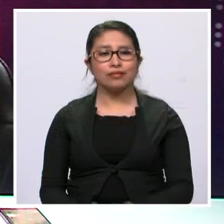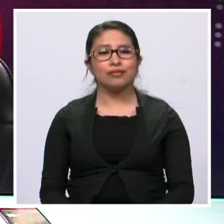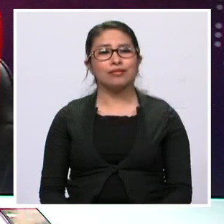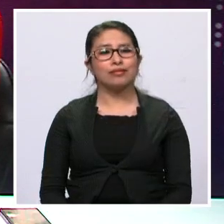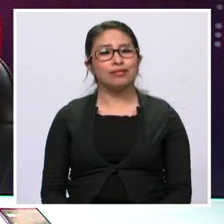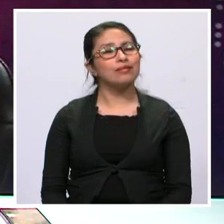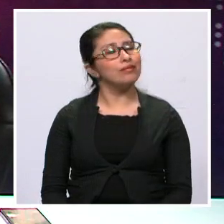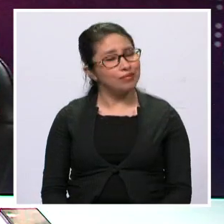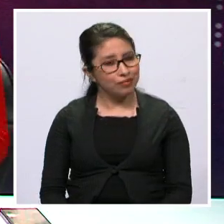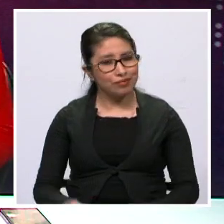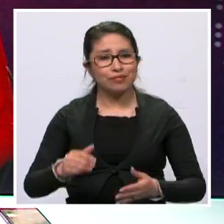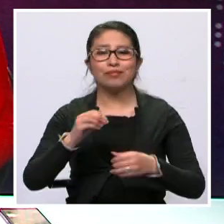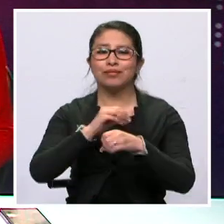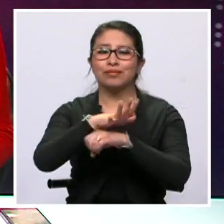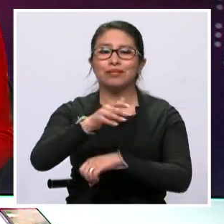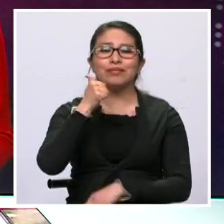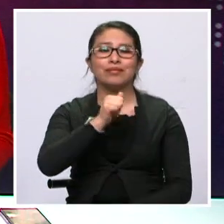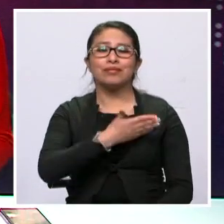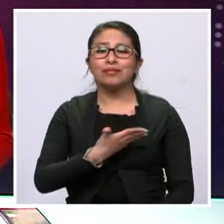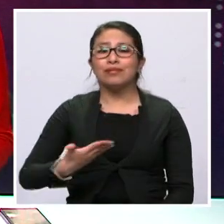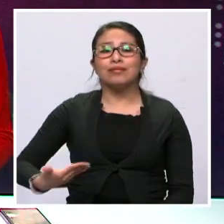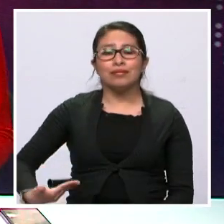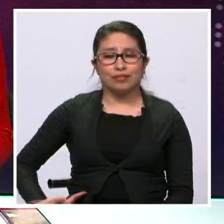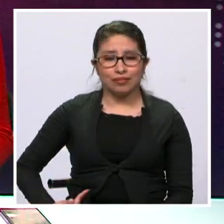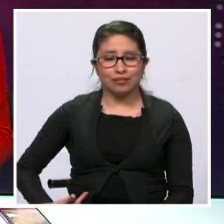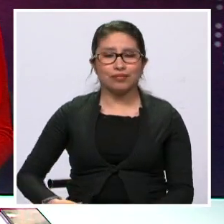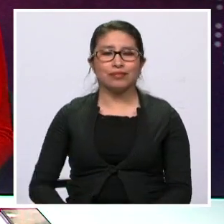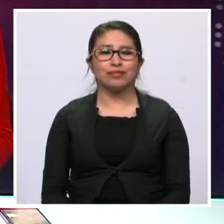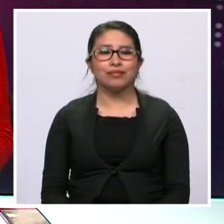ha sido el mensaje de la presidente del estado Janine Áñez